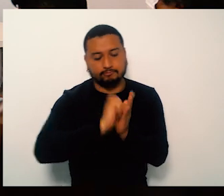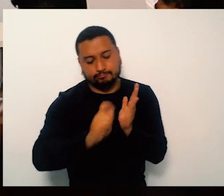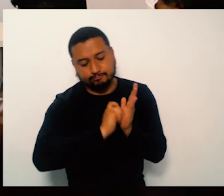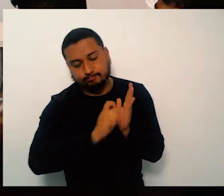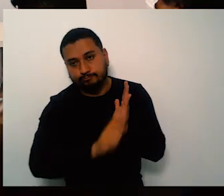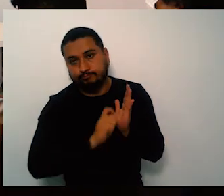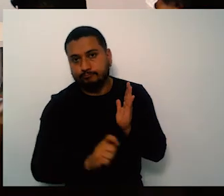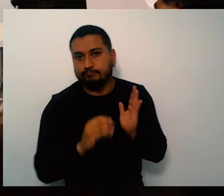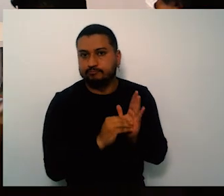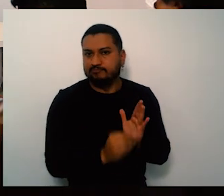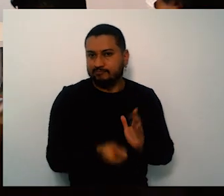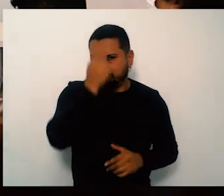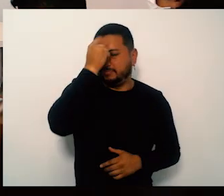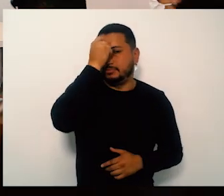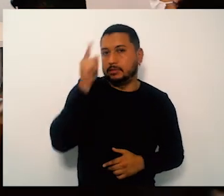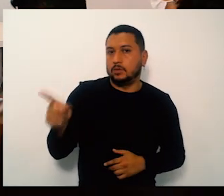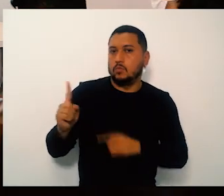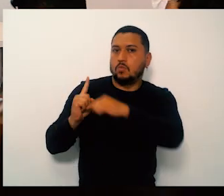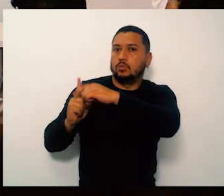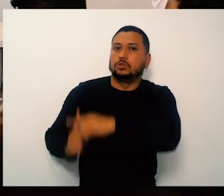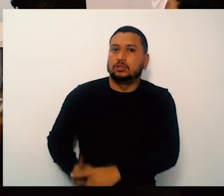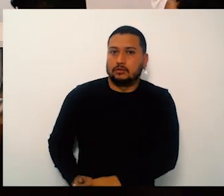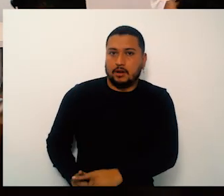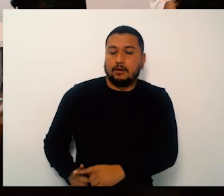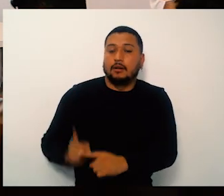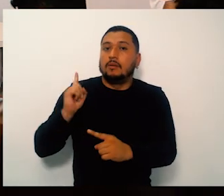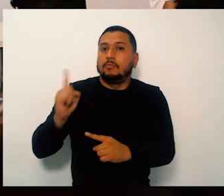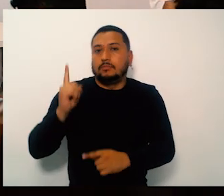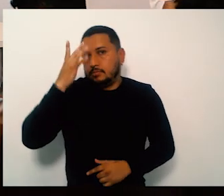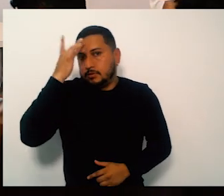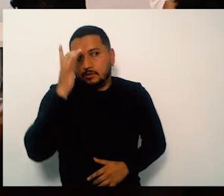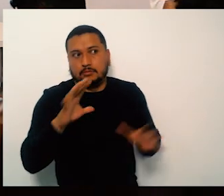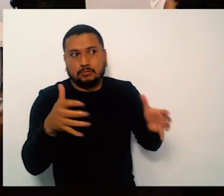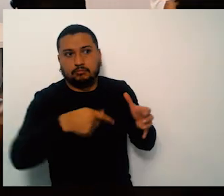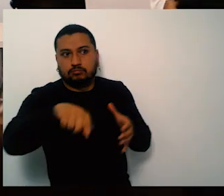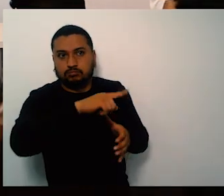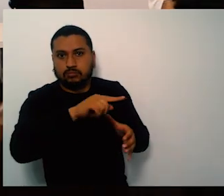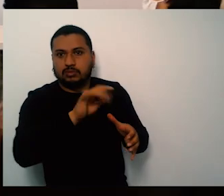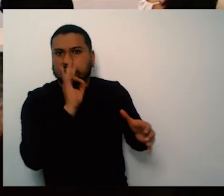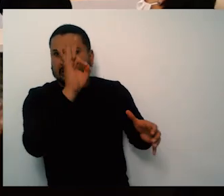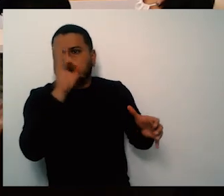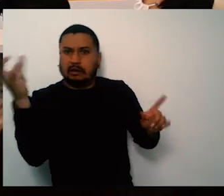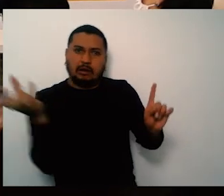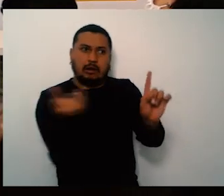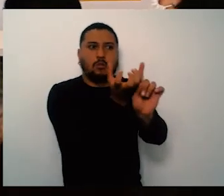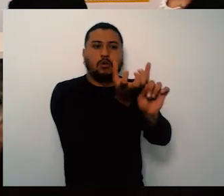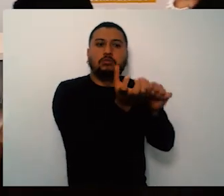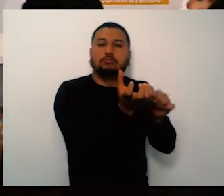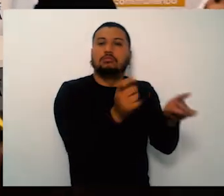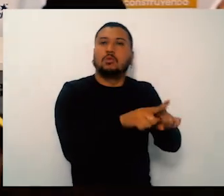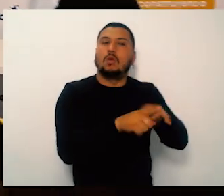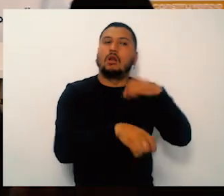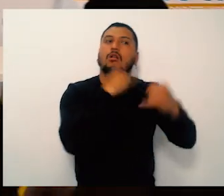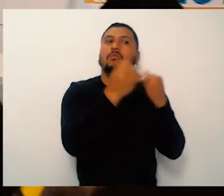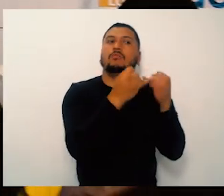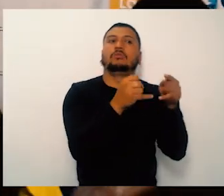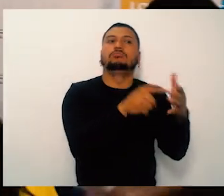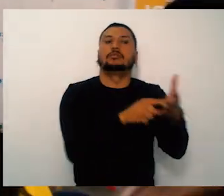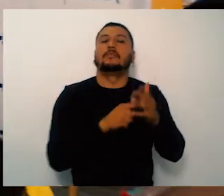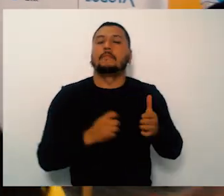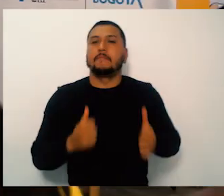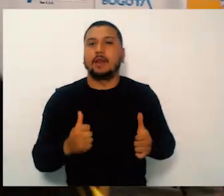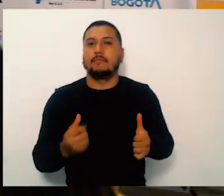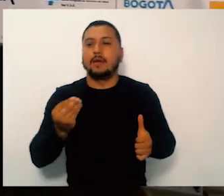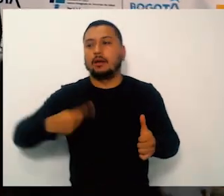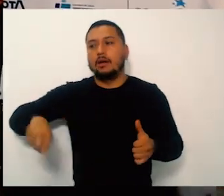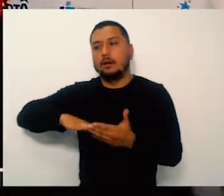hacen la radiografía por favor contrate con nosotros ayer puntualmente mirábamos en un desayuno de trabajo donde